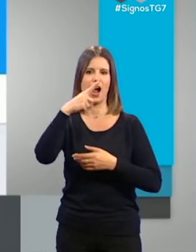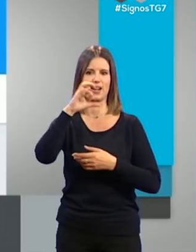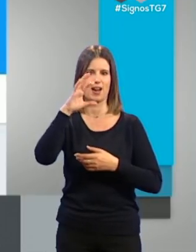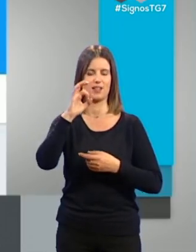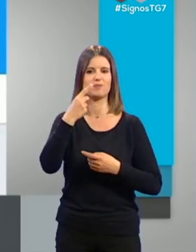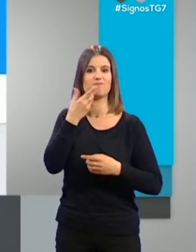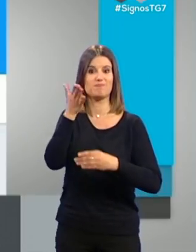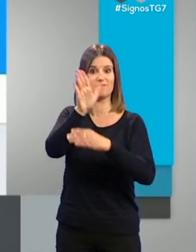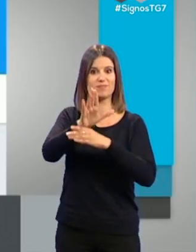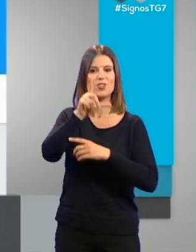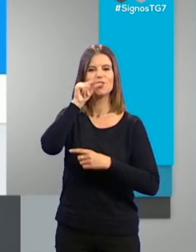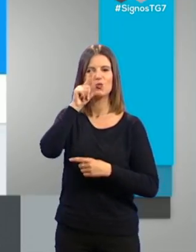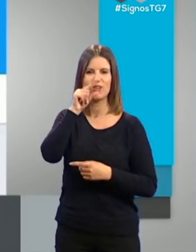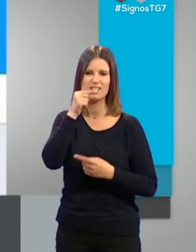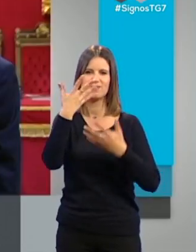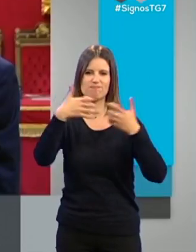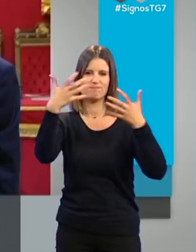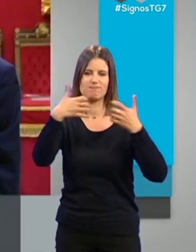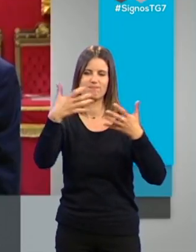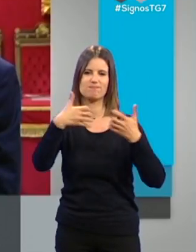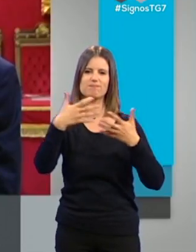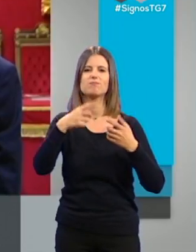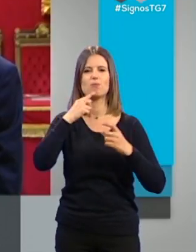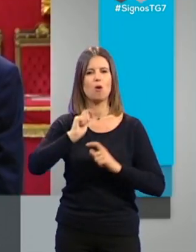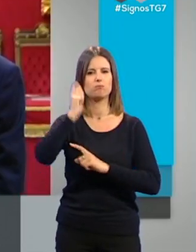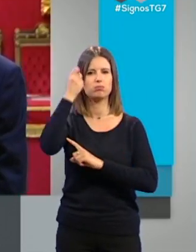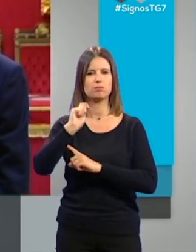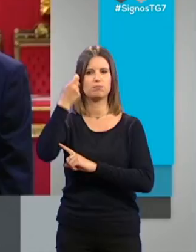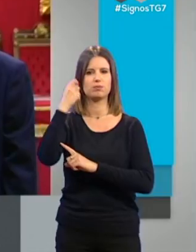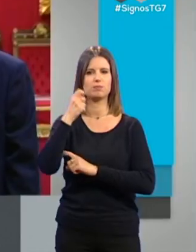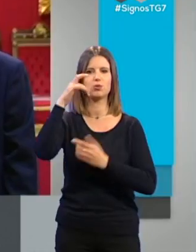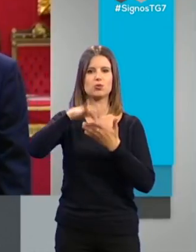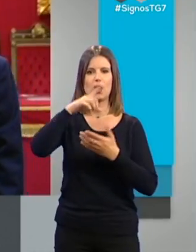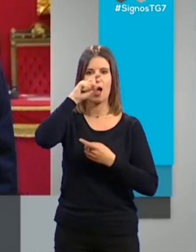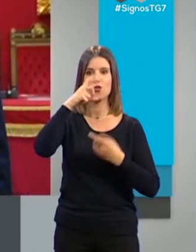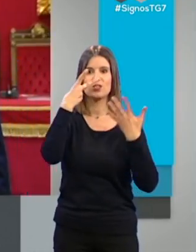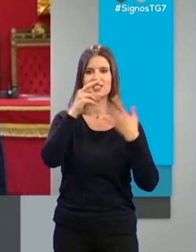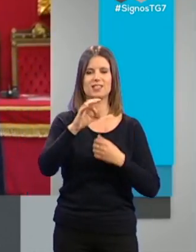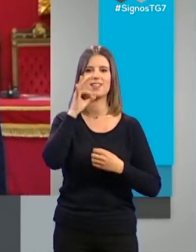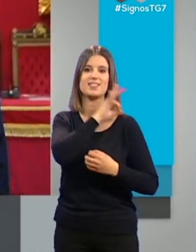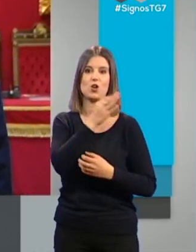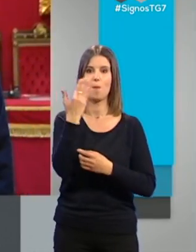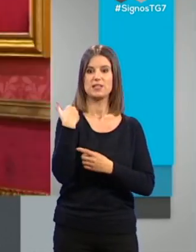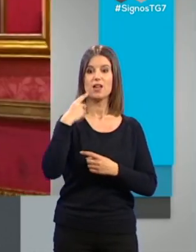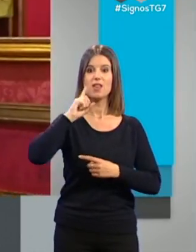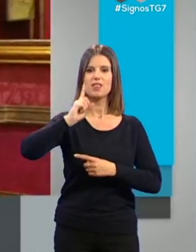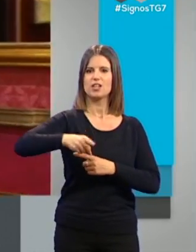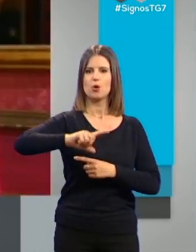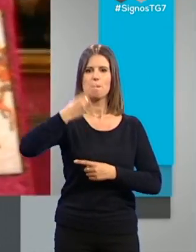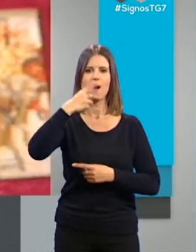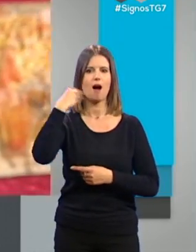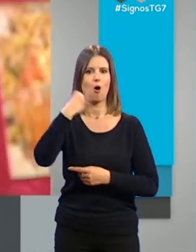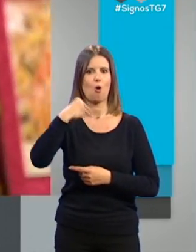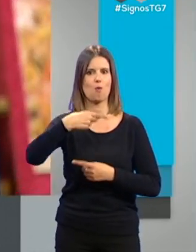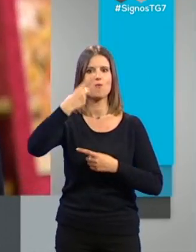en su cuenta de Twitter, que se quedaba corta en los logros del que fue, en los años 70 del siglo pasado, el director más joven de un periódico.